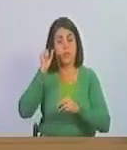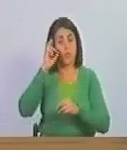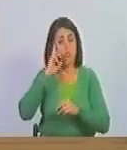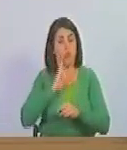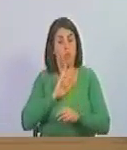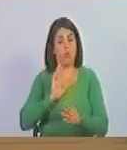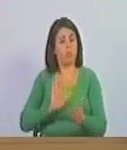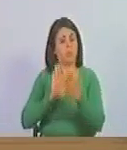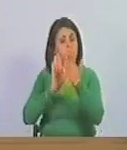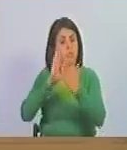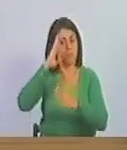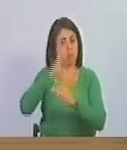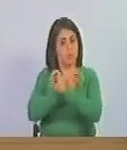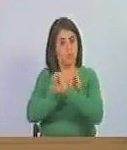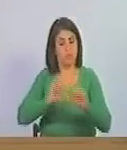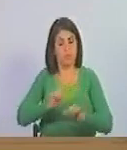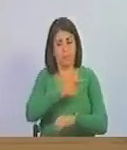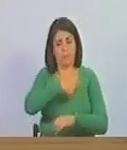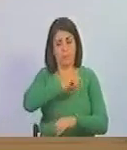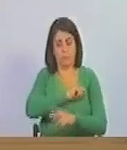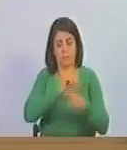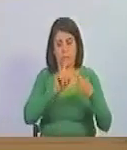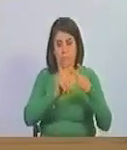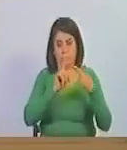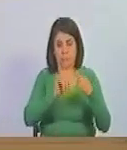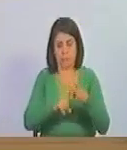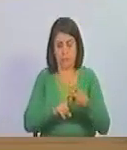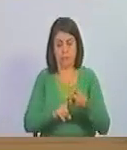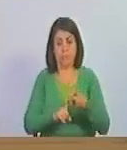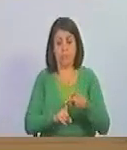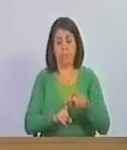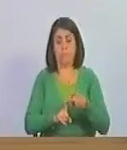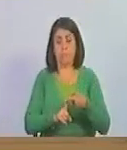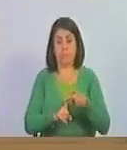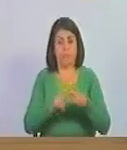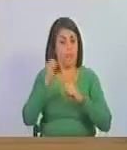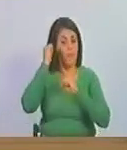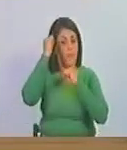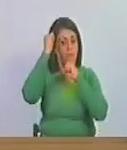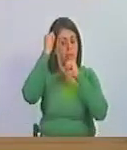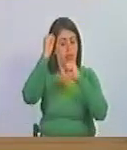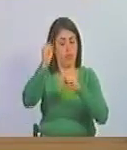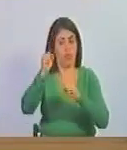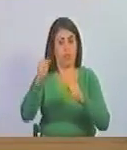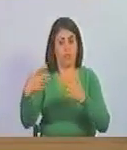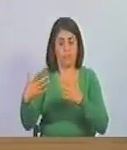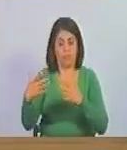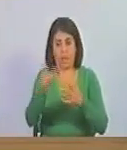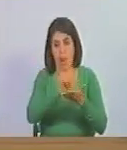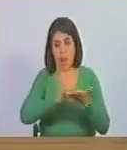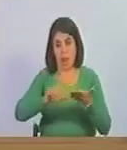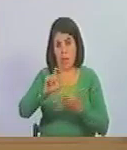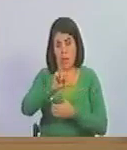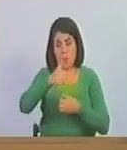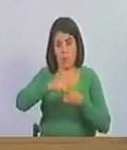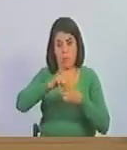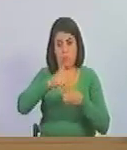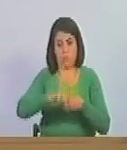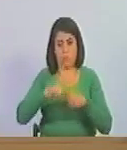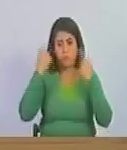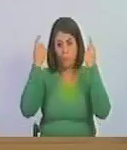frente a la armada española segundo en el marco de la victoria heroica de la batalla naval del lago de Maracaibo